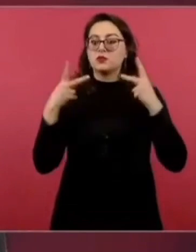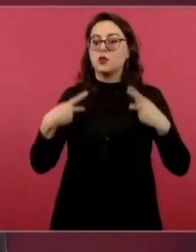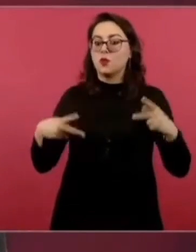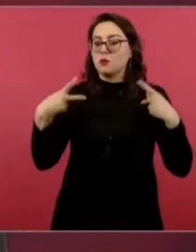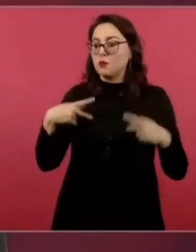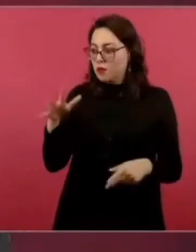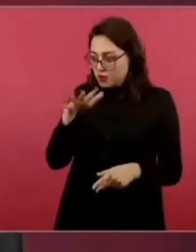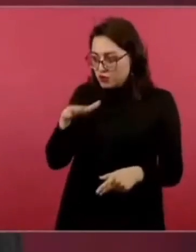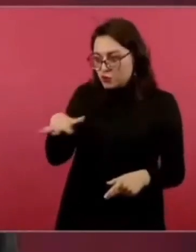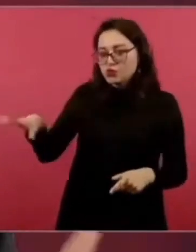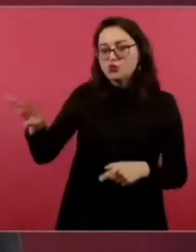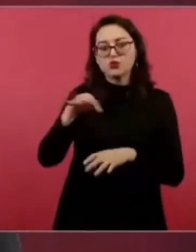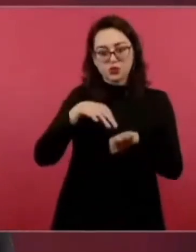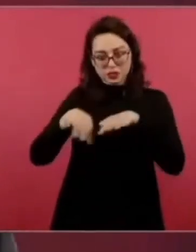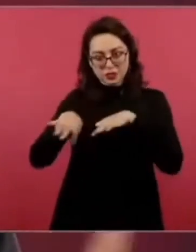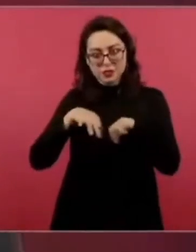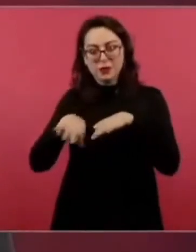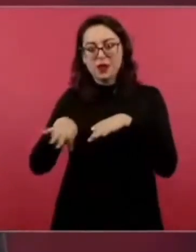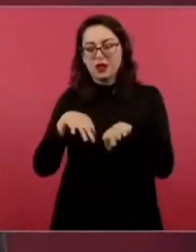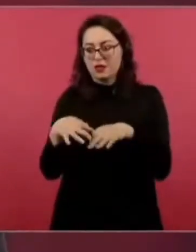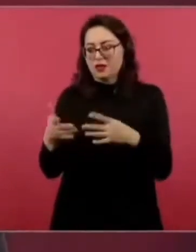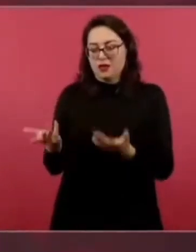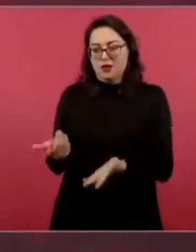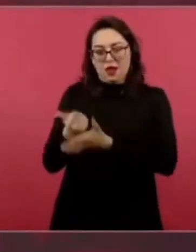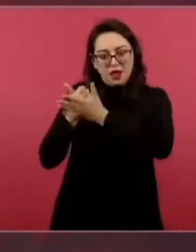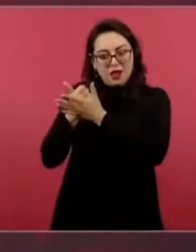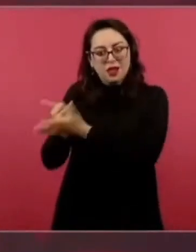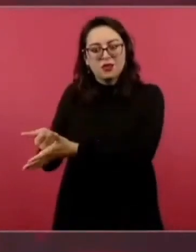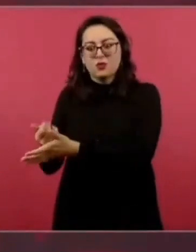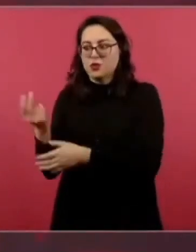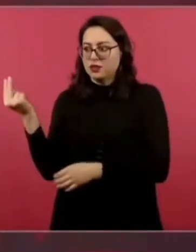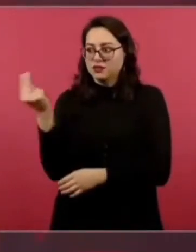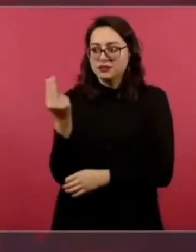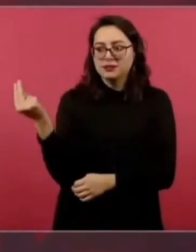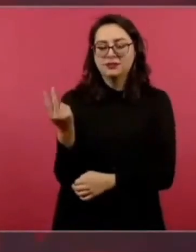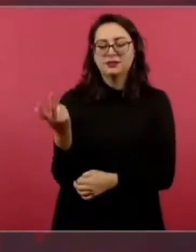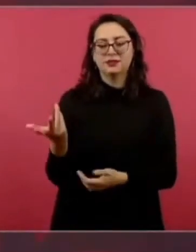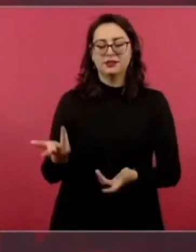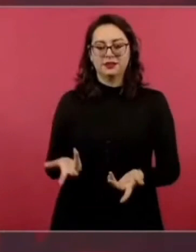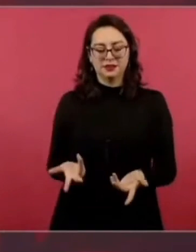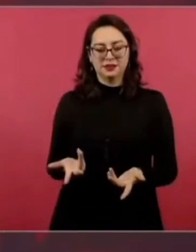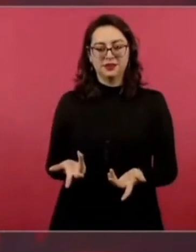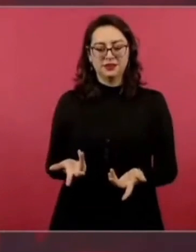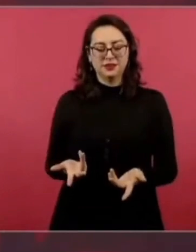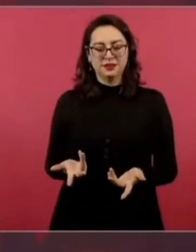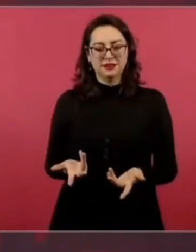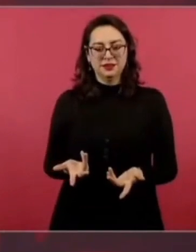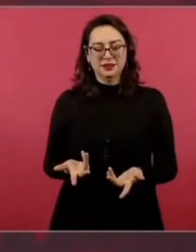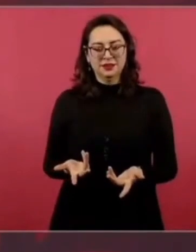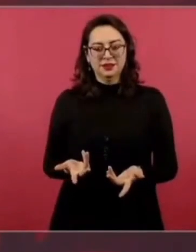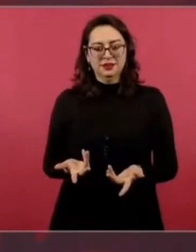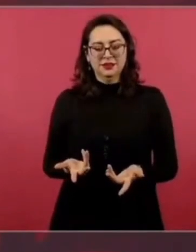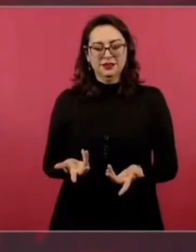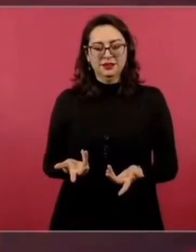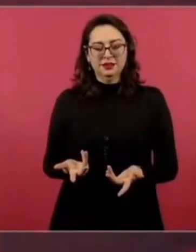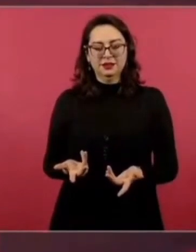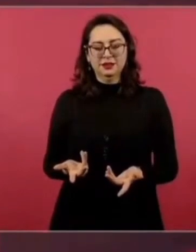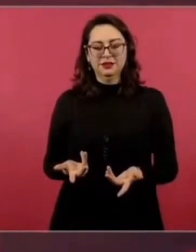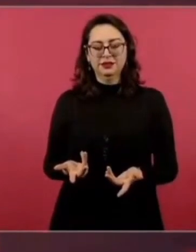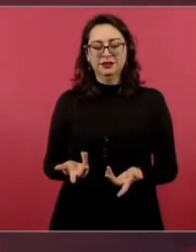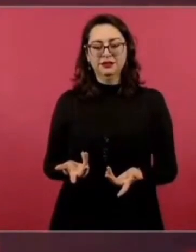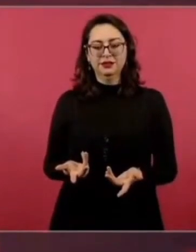que ayuden porque si